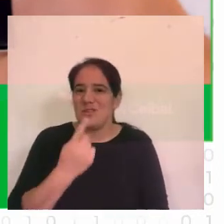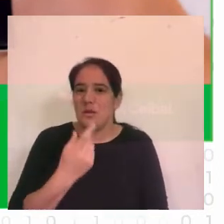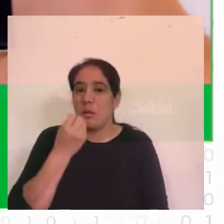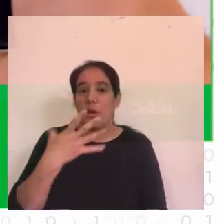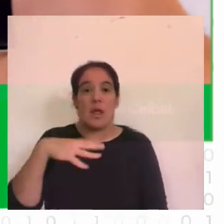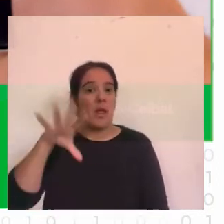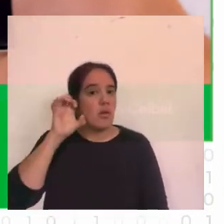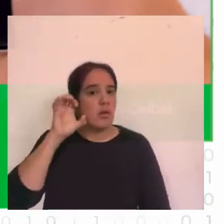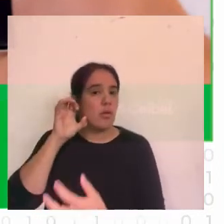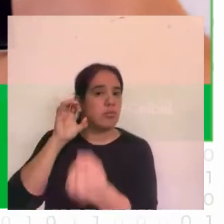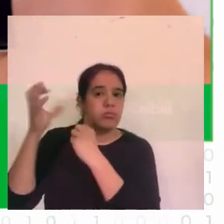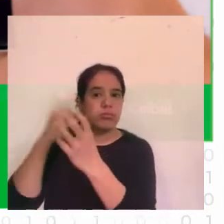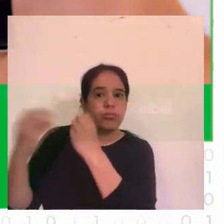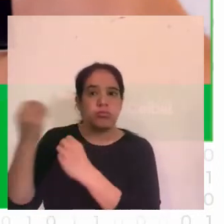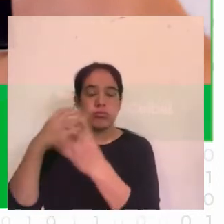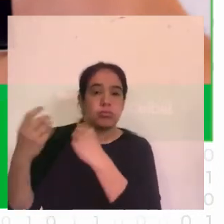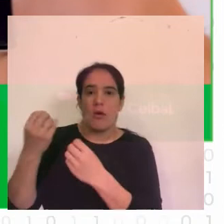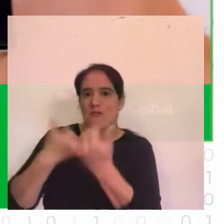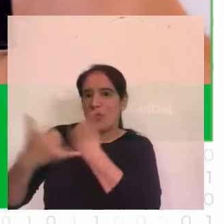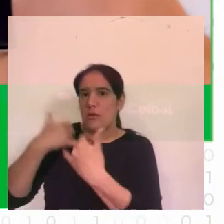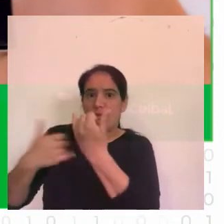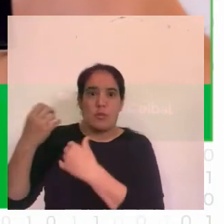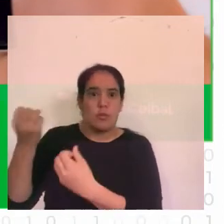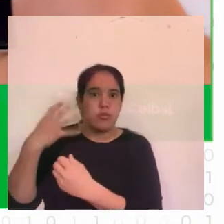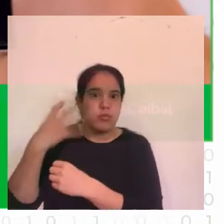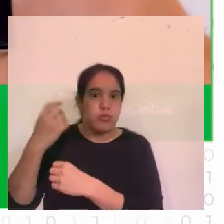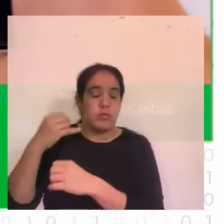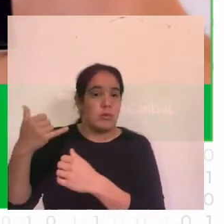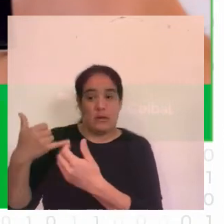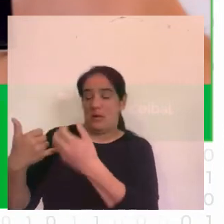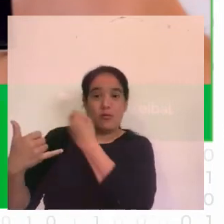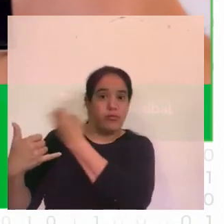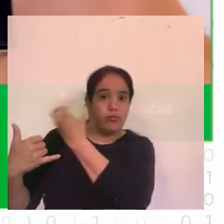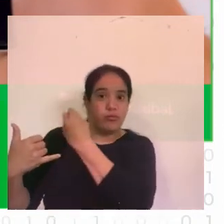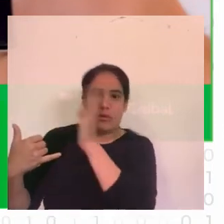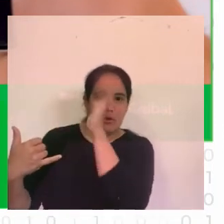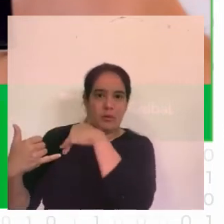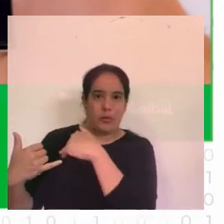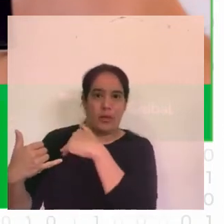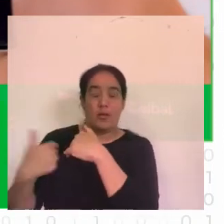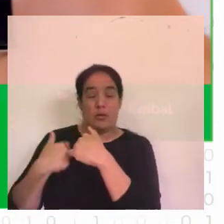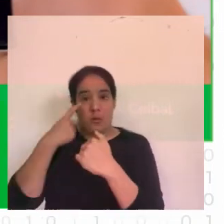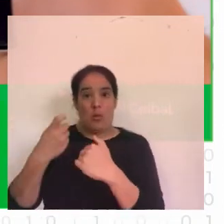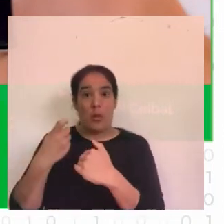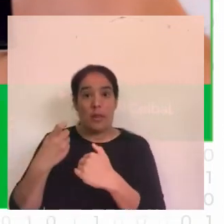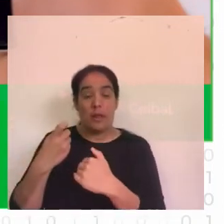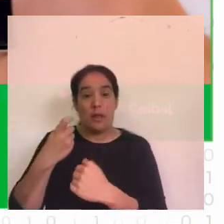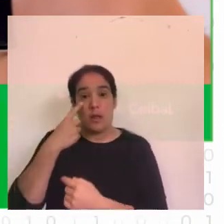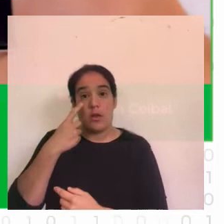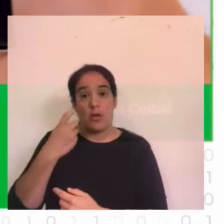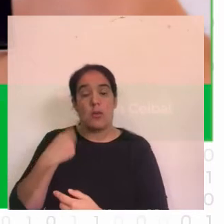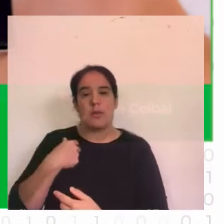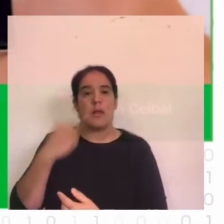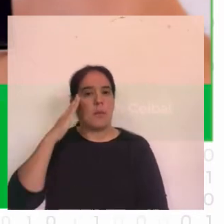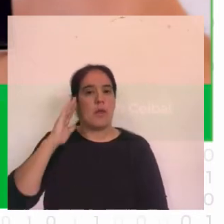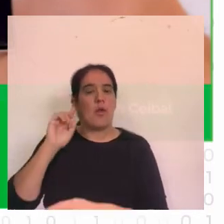bombardeando constantemente con tanta información bueno eso lo recabamos a tiempo por suerte nos permitió rebotearnos un montón de